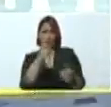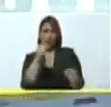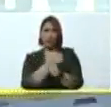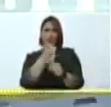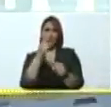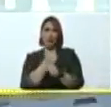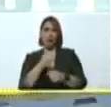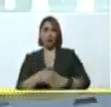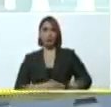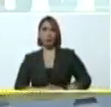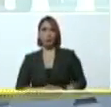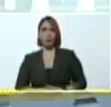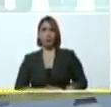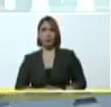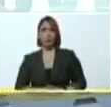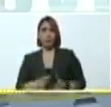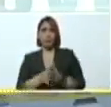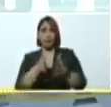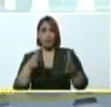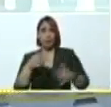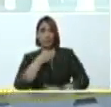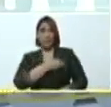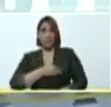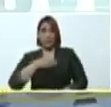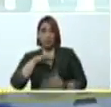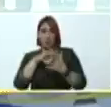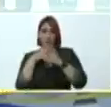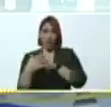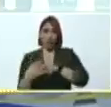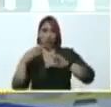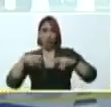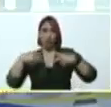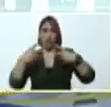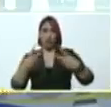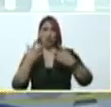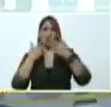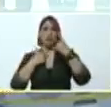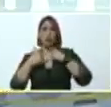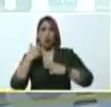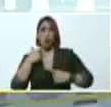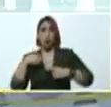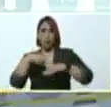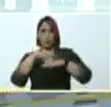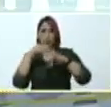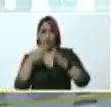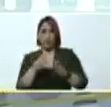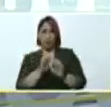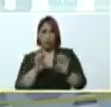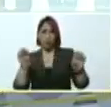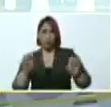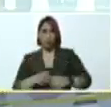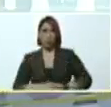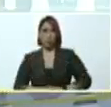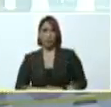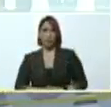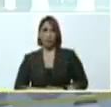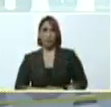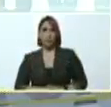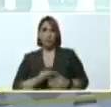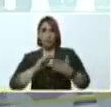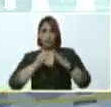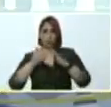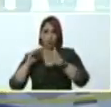de la gran misión Barrio Nuevo, Barrio Tricolor. El del Ministerio de Educación, de las